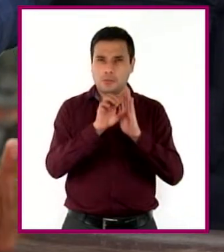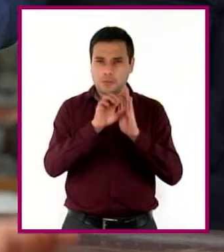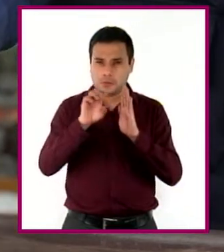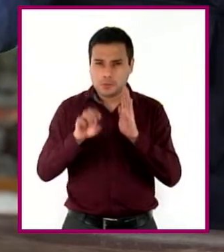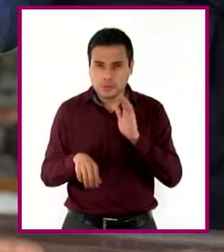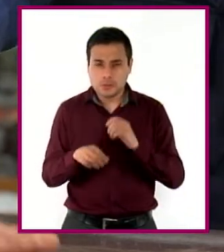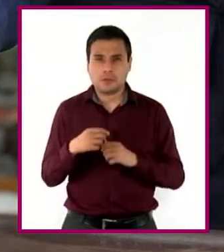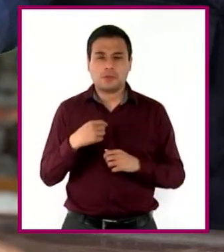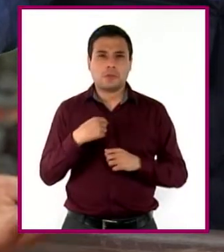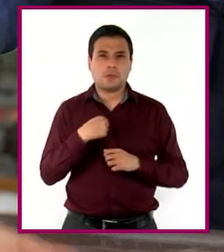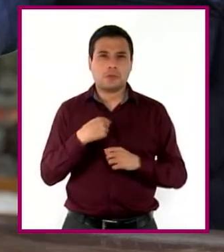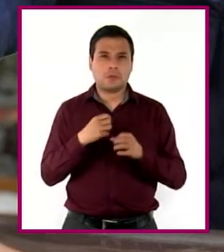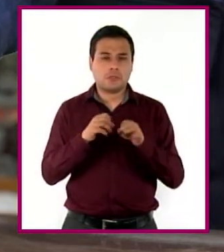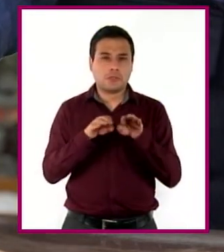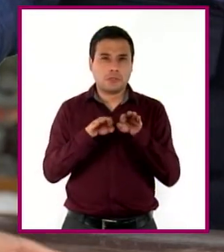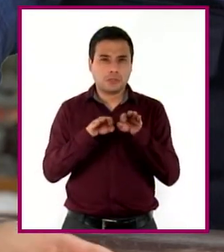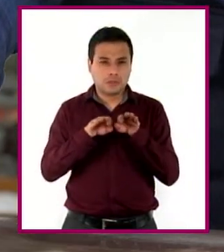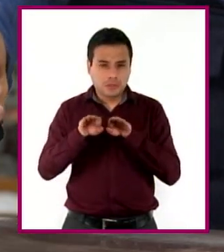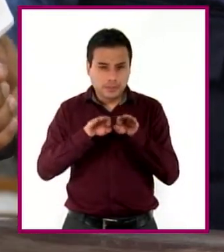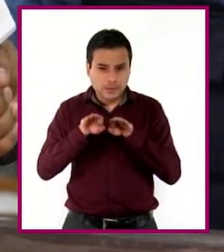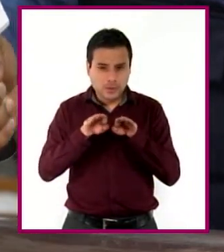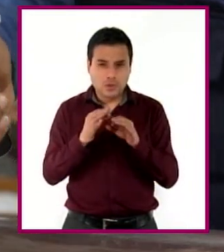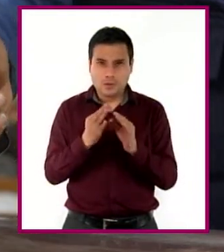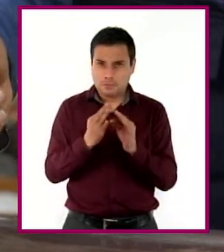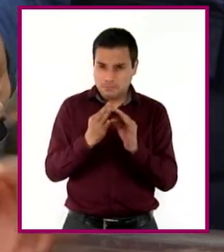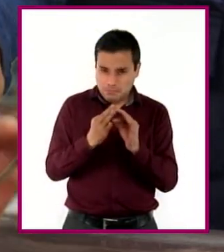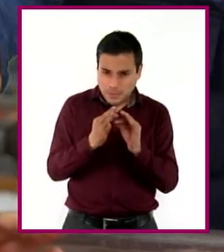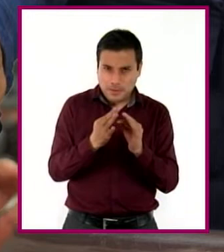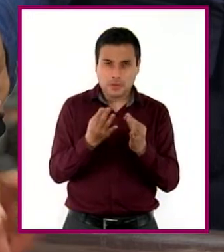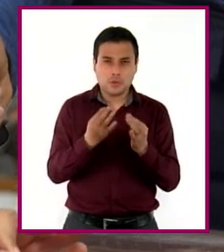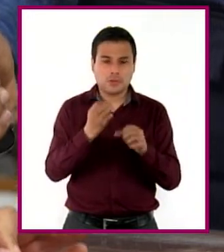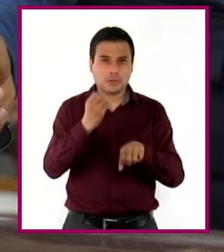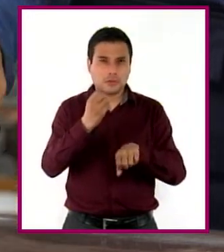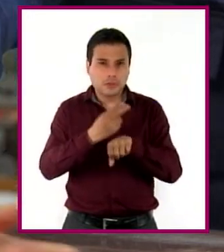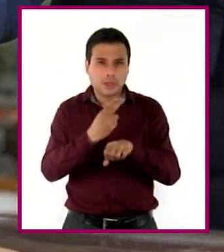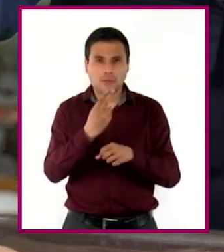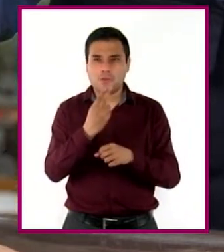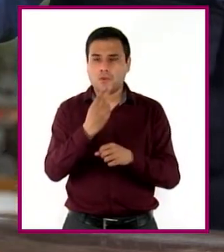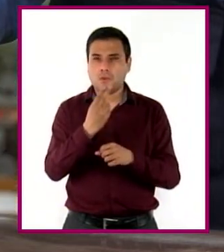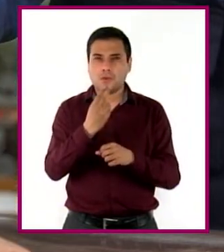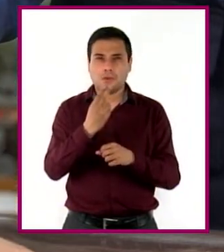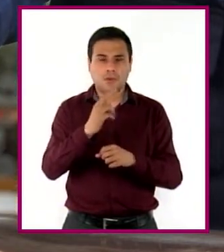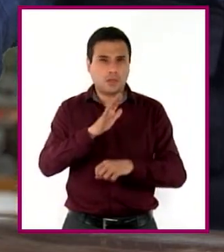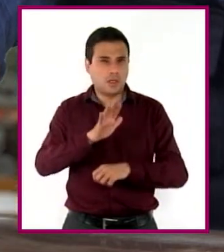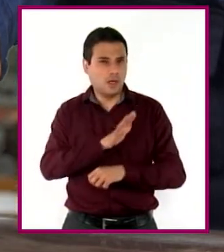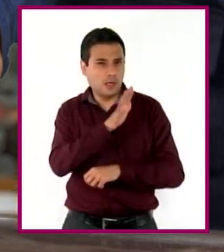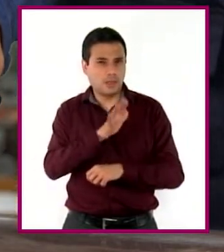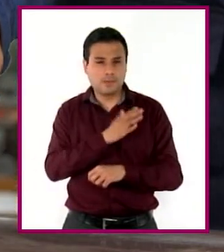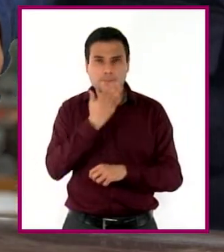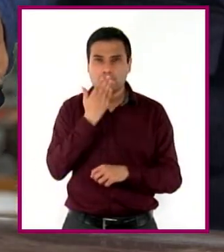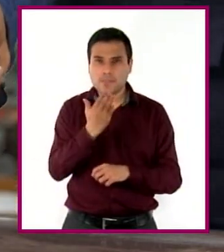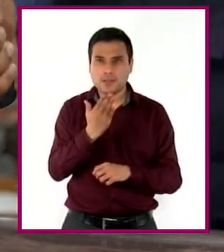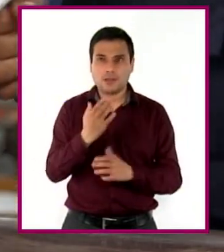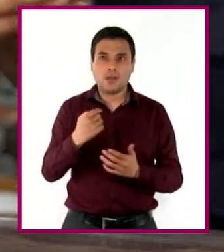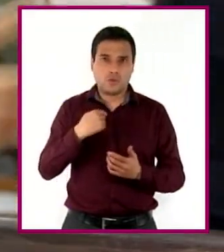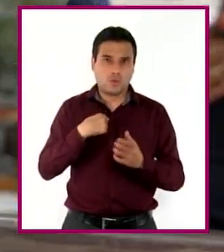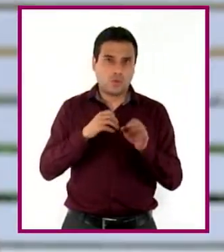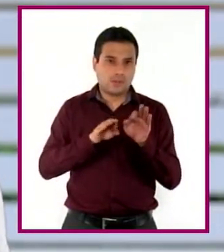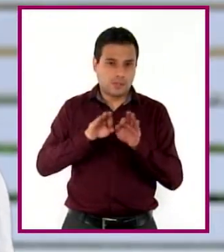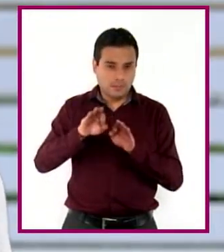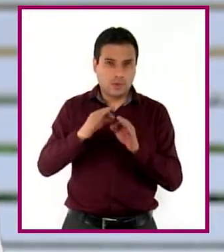labores en el tiempo en que tiene que hacerlo o hasta antes y con la calidad esperada o más, ¿tendría un buen desempeño?